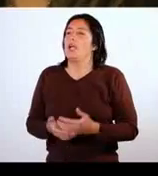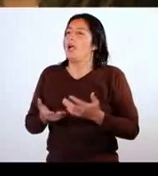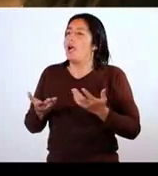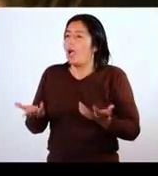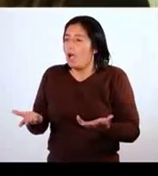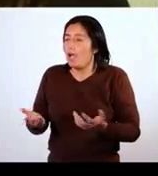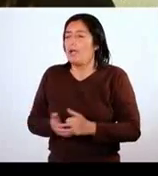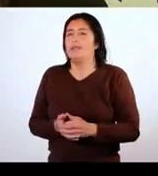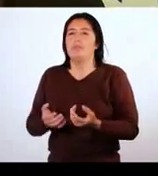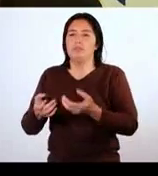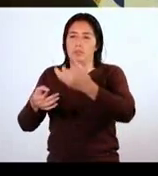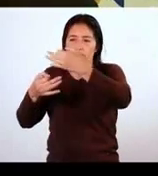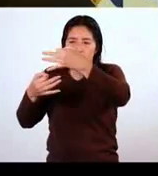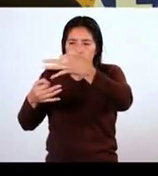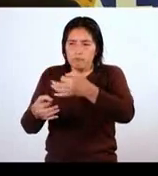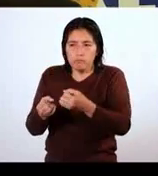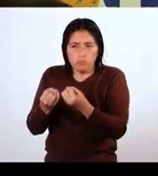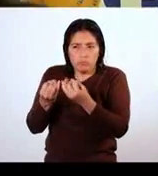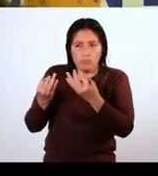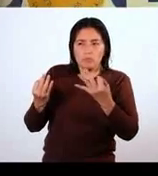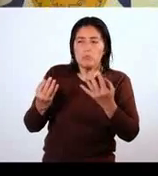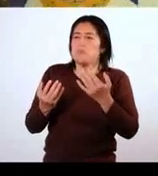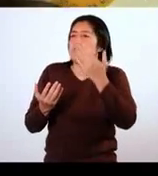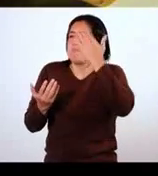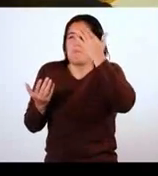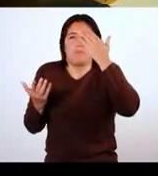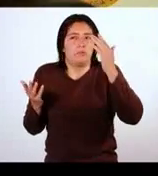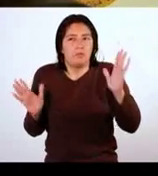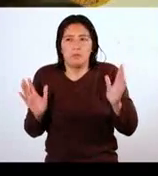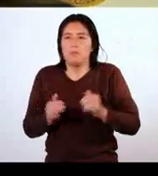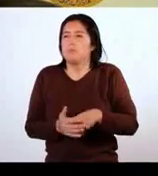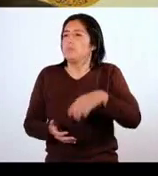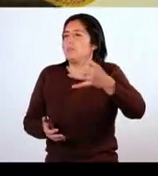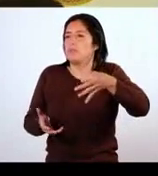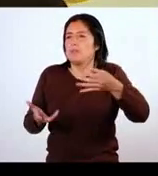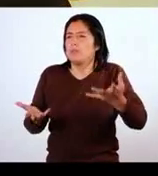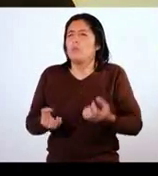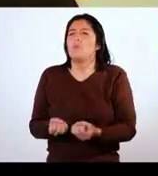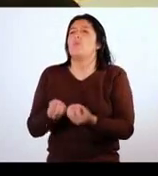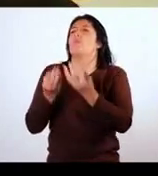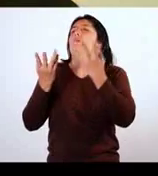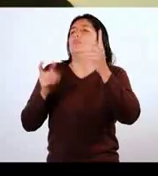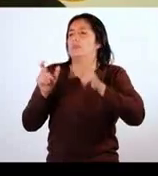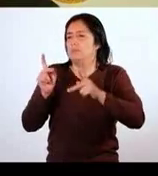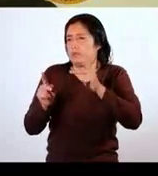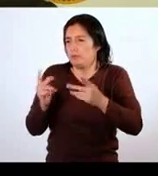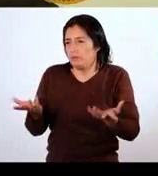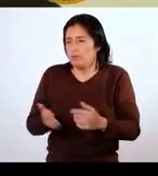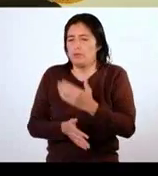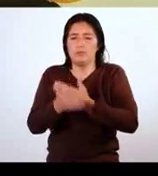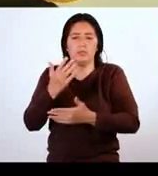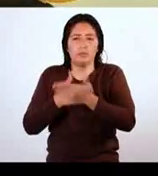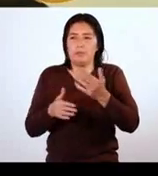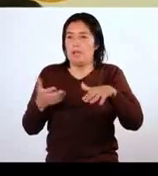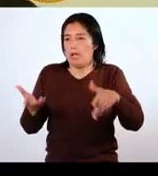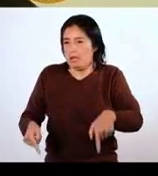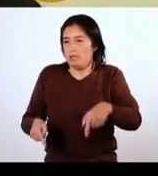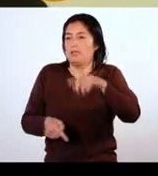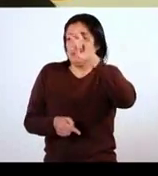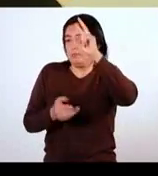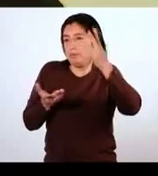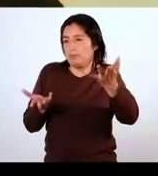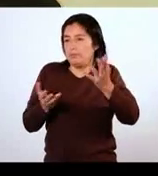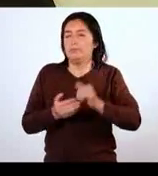aún en cuanto a estadísticas no tenemos a ciencia cierta cuántas personas con discapacidad tenemos en el país.